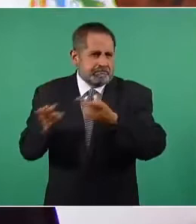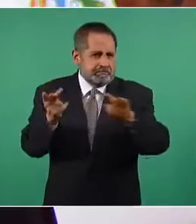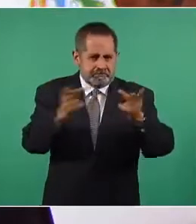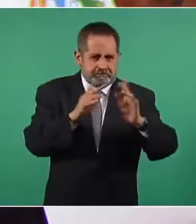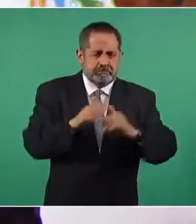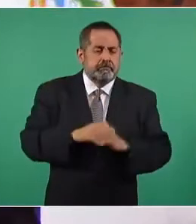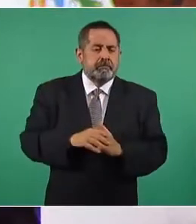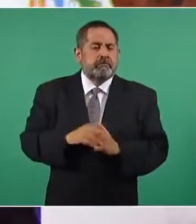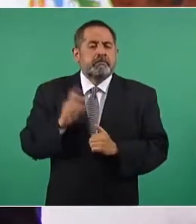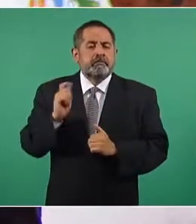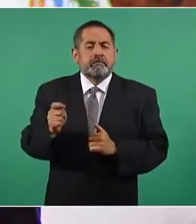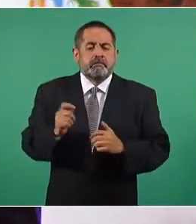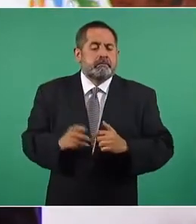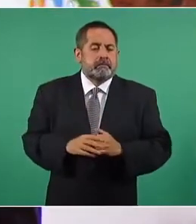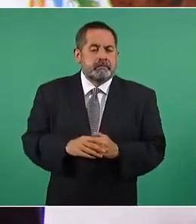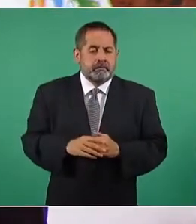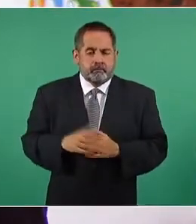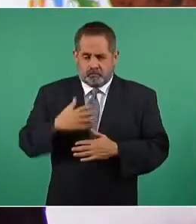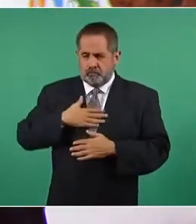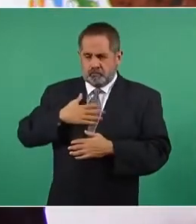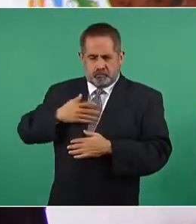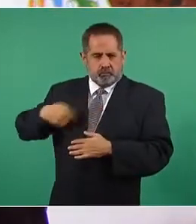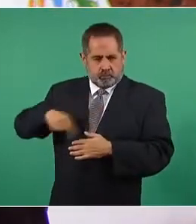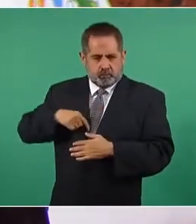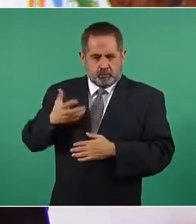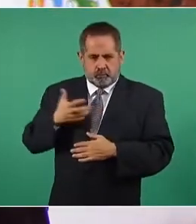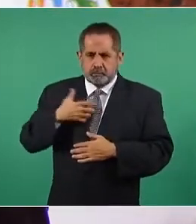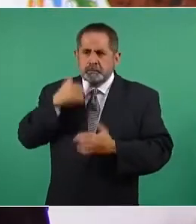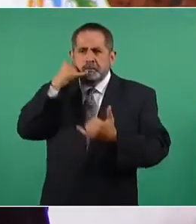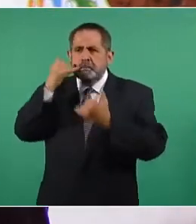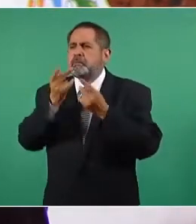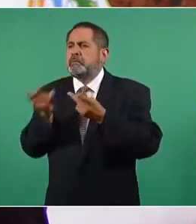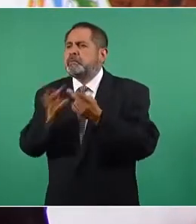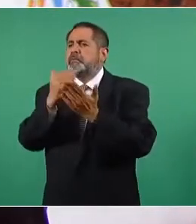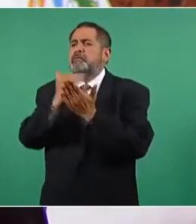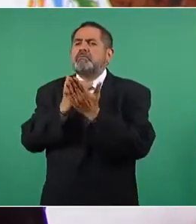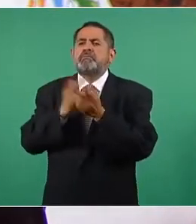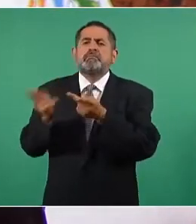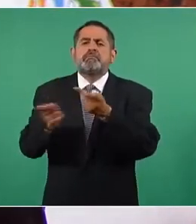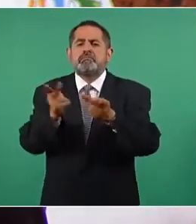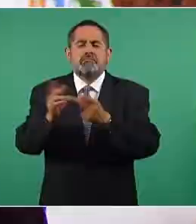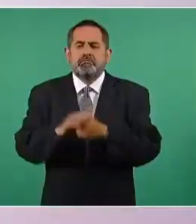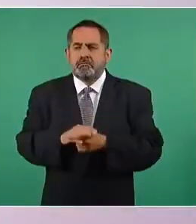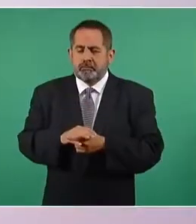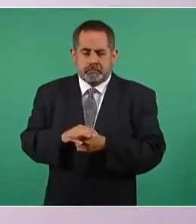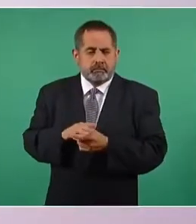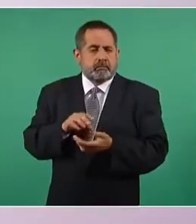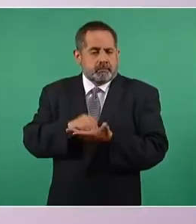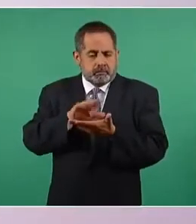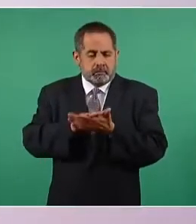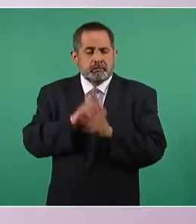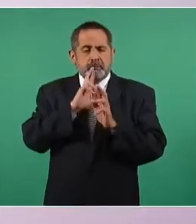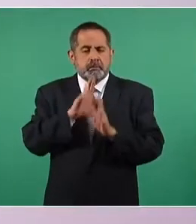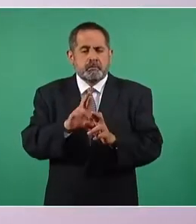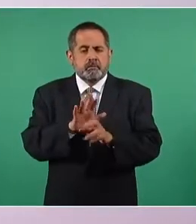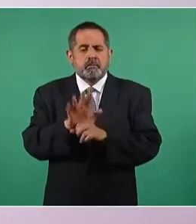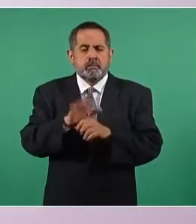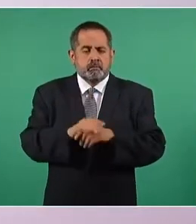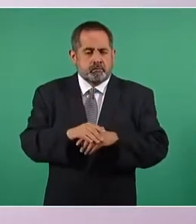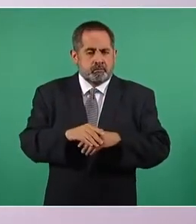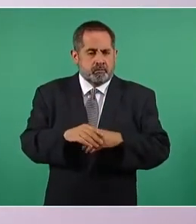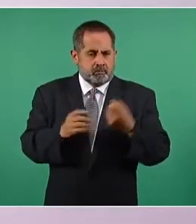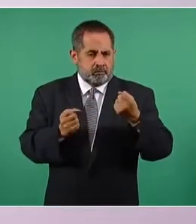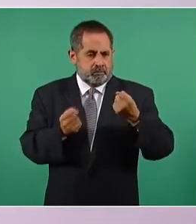aplicada por nosotros y comparto con ustedes algunas